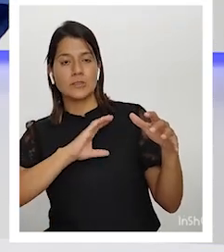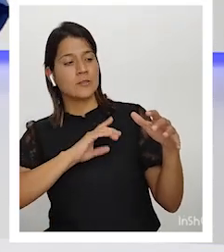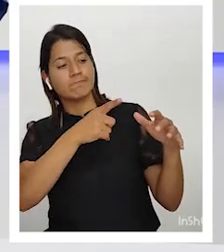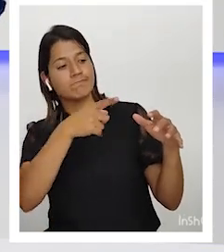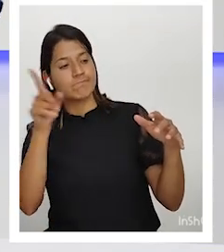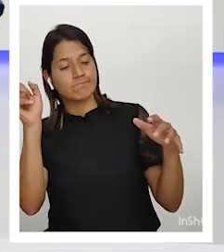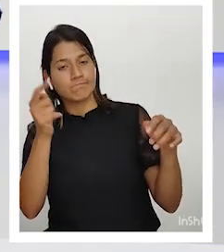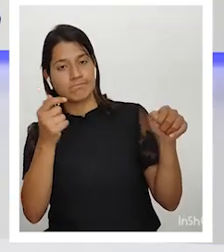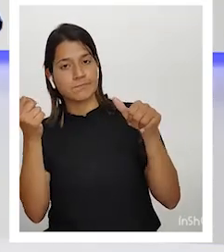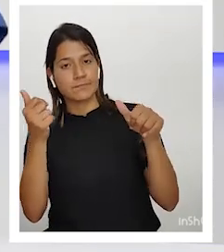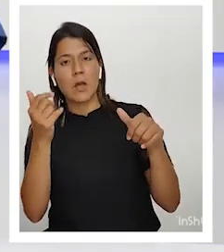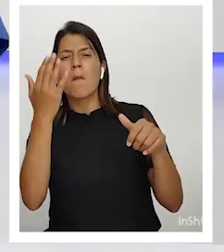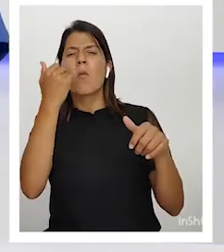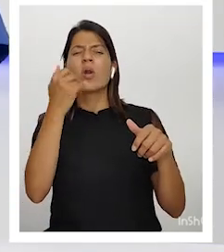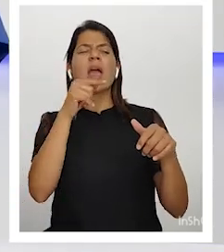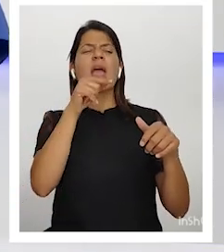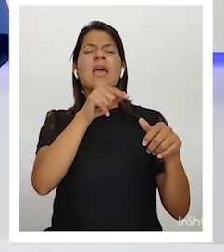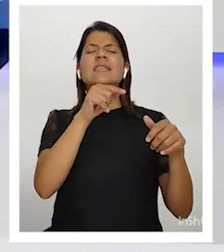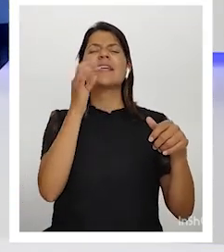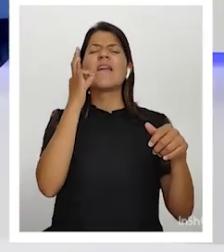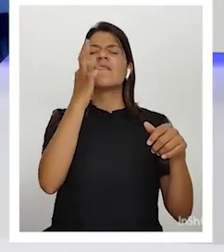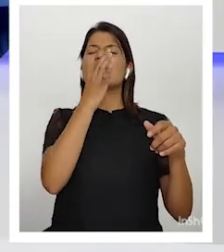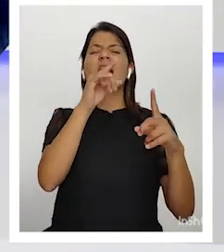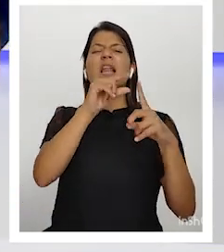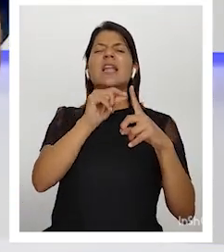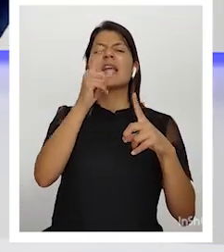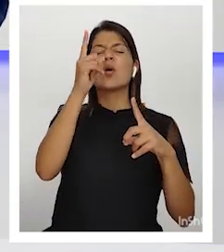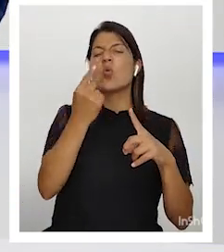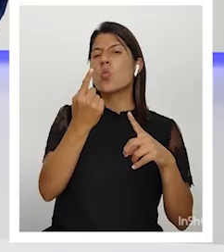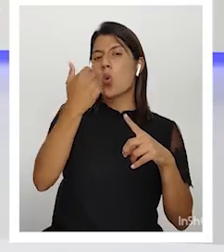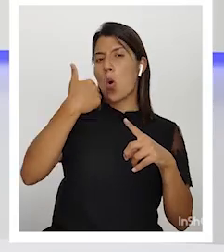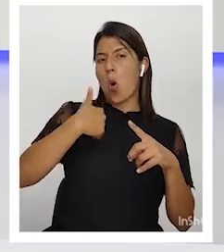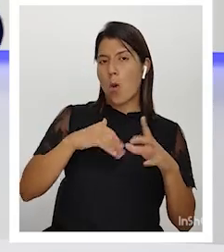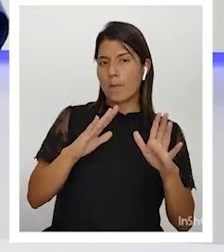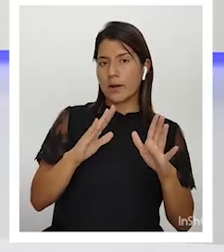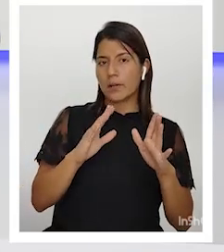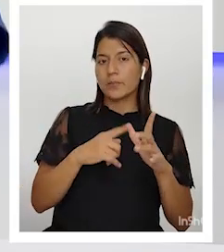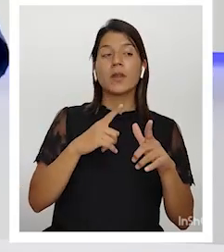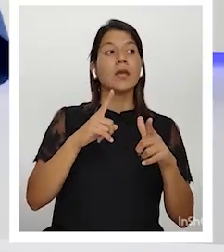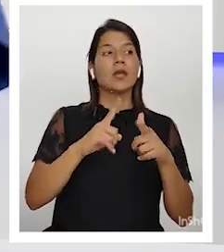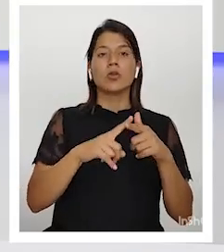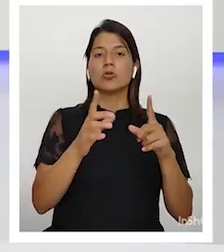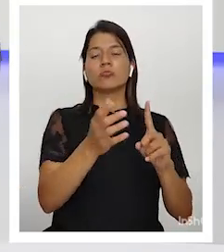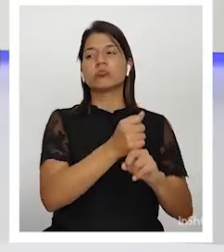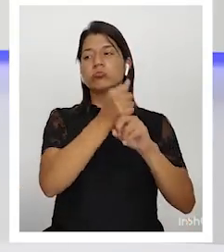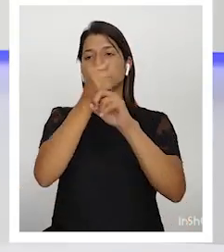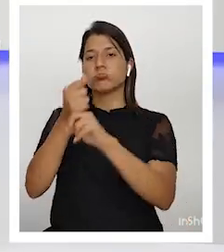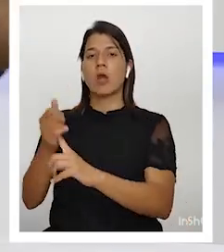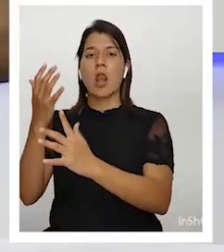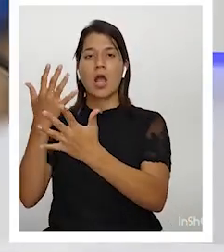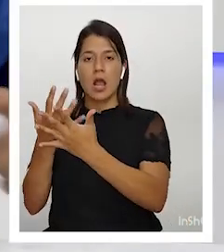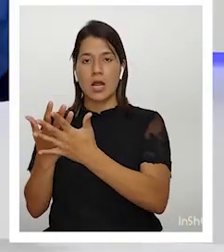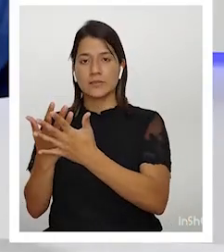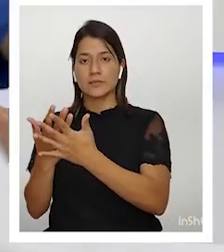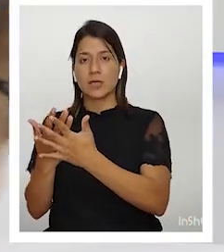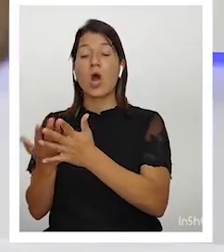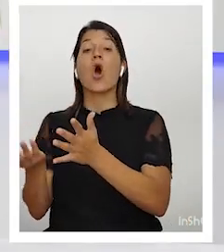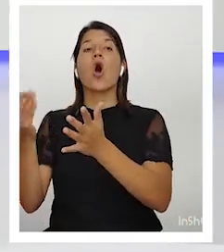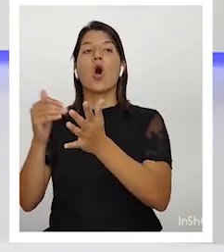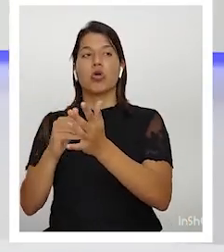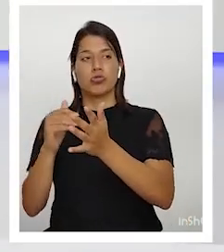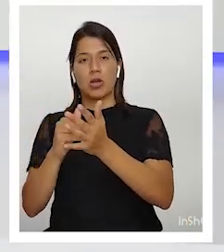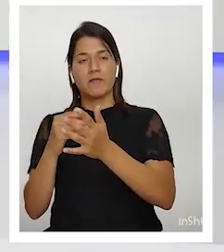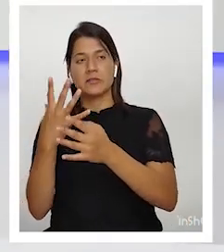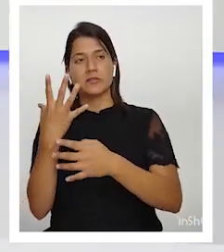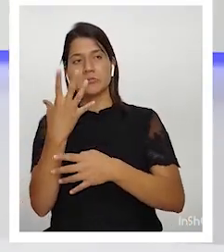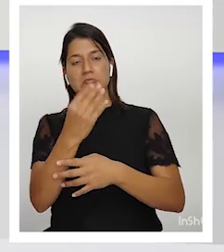finca estaba arrendada a un señor Lutz, si no me equivoco. Los sacan, van para la cárcel, vuelven a soltar, vuelven a salir,